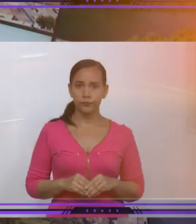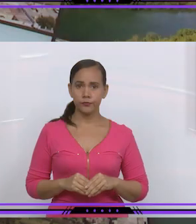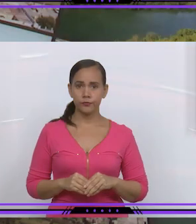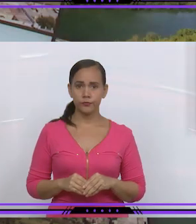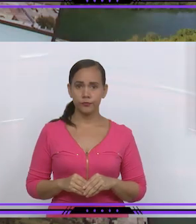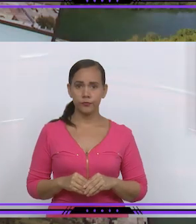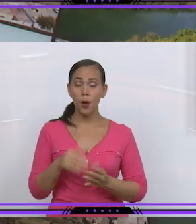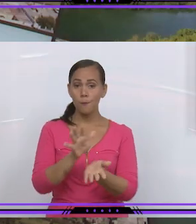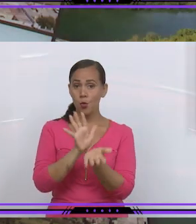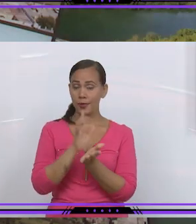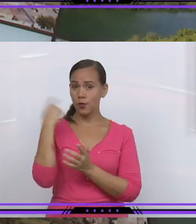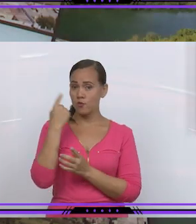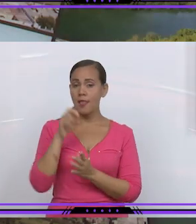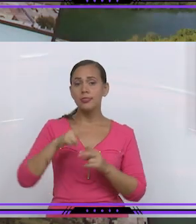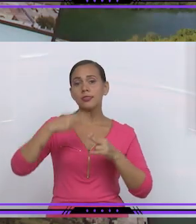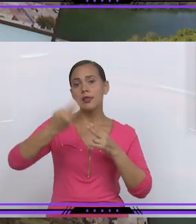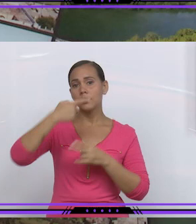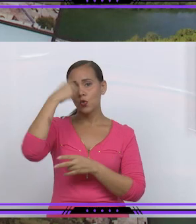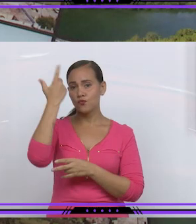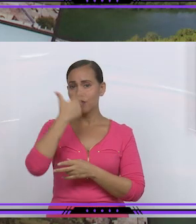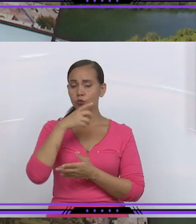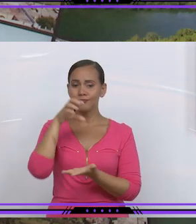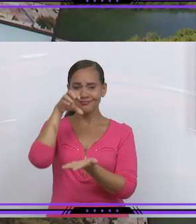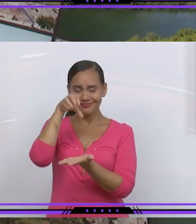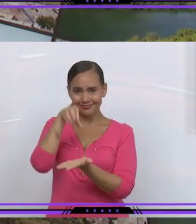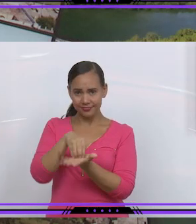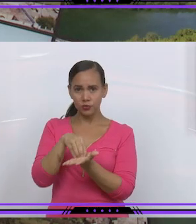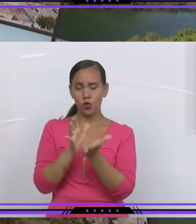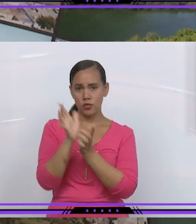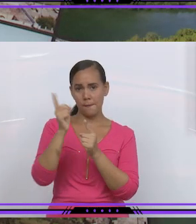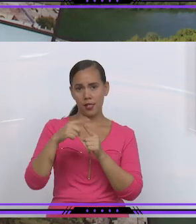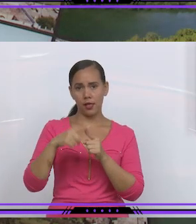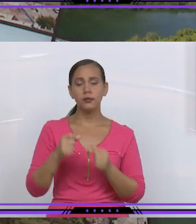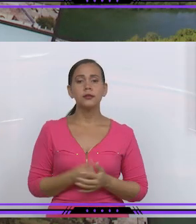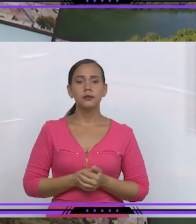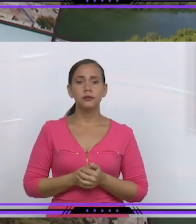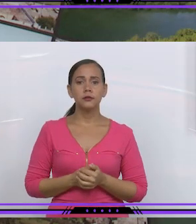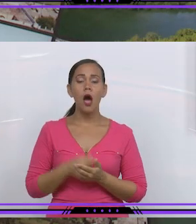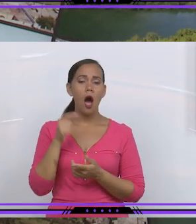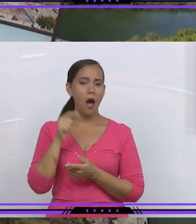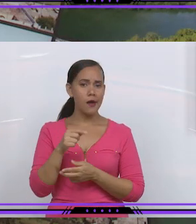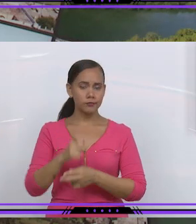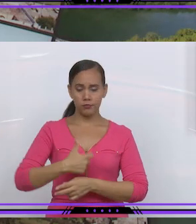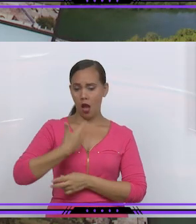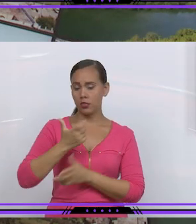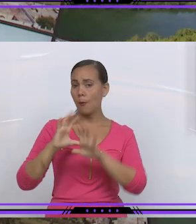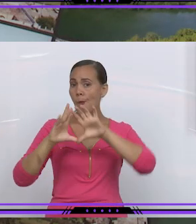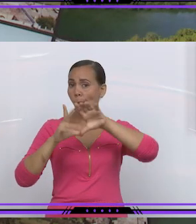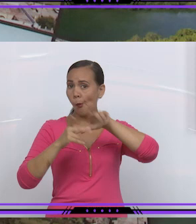El Teatro Sauto Monumento Nacional cumplió 160 años y late en el centro de la ciudad desde su fundación.